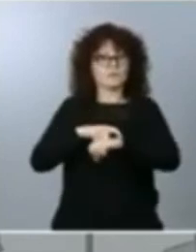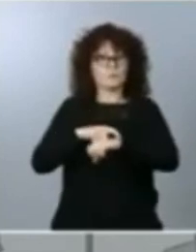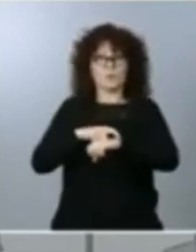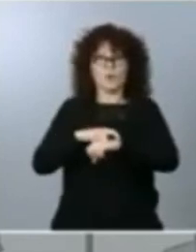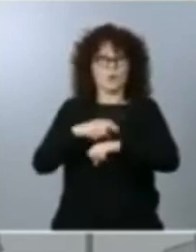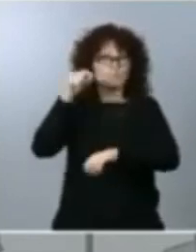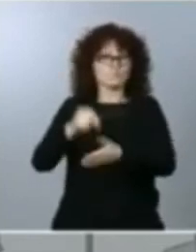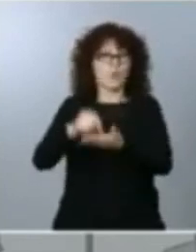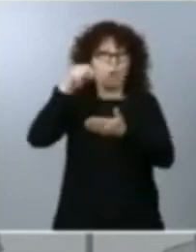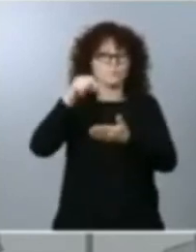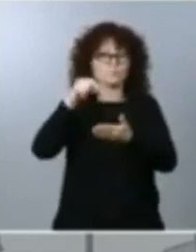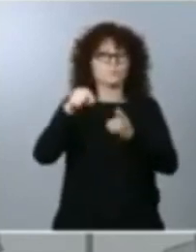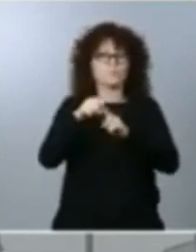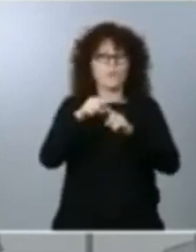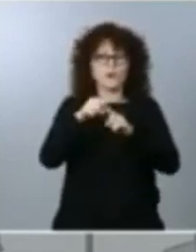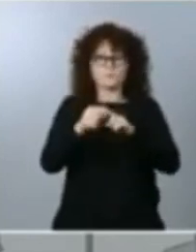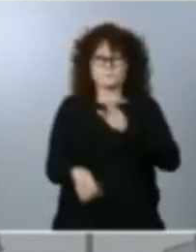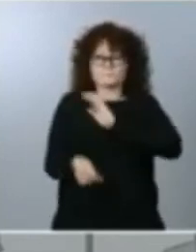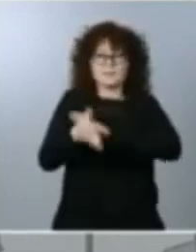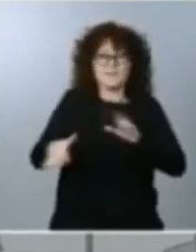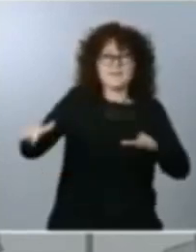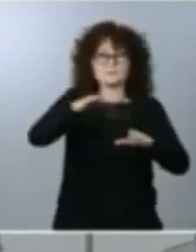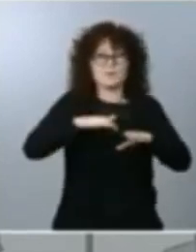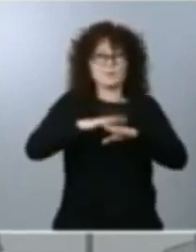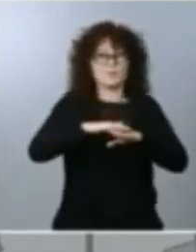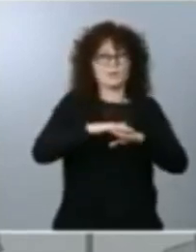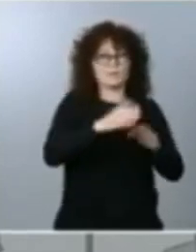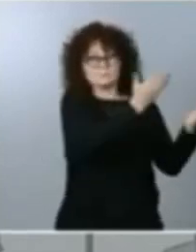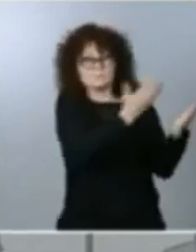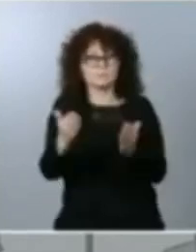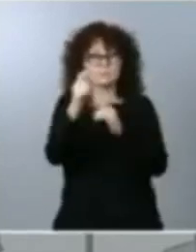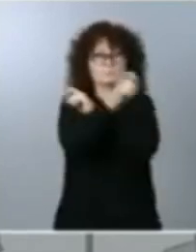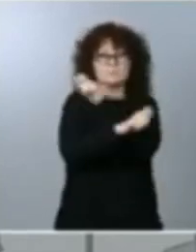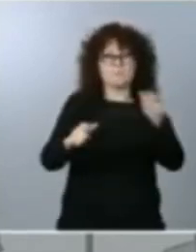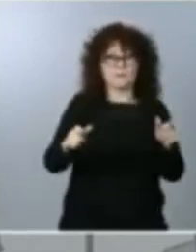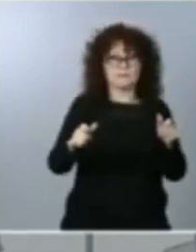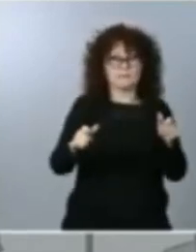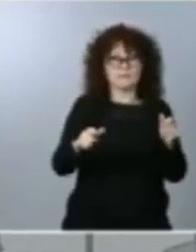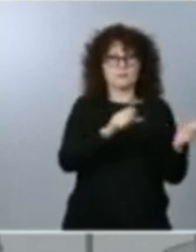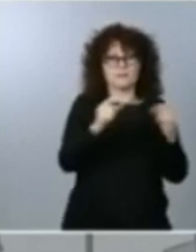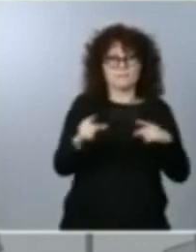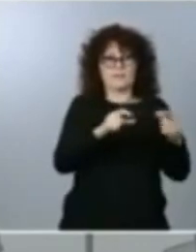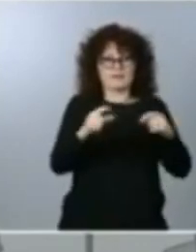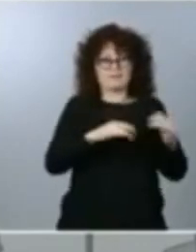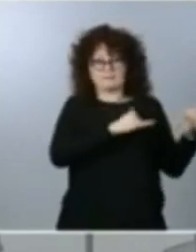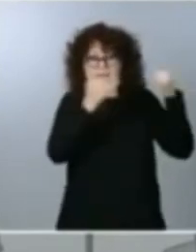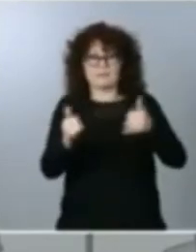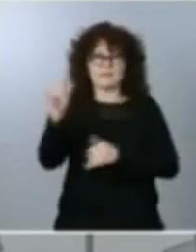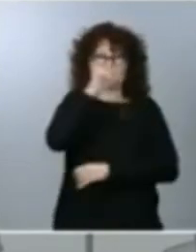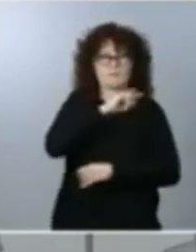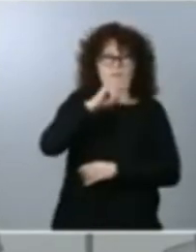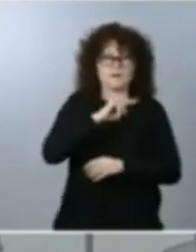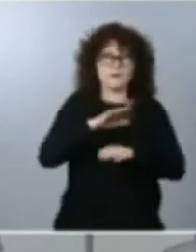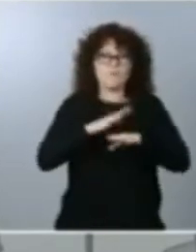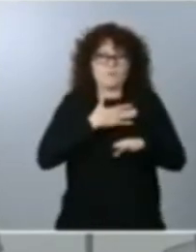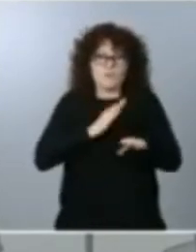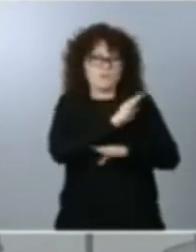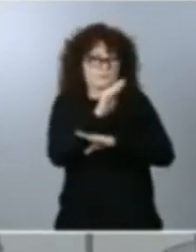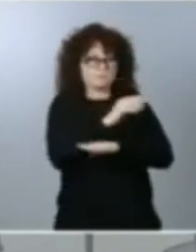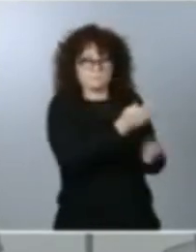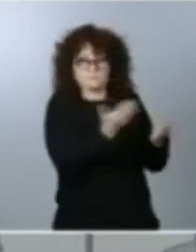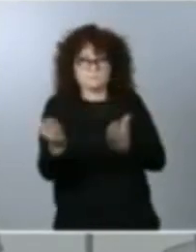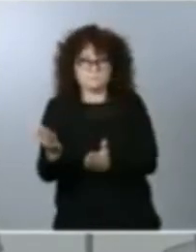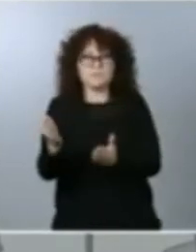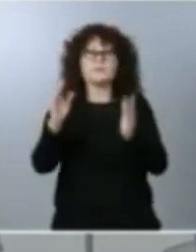para poder albergar a esa ingente cantidad de migrantes que están llegando a las Islas Canarias y por último tenemos que